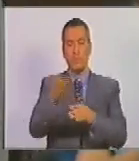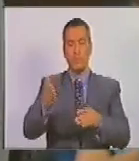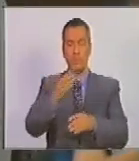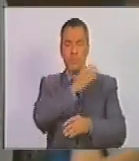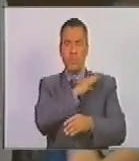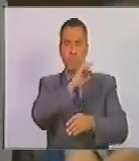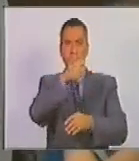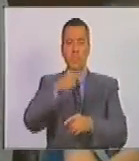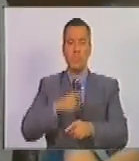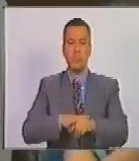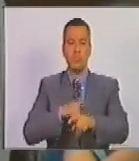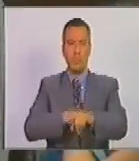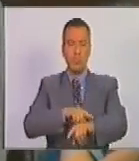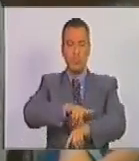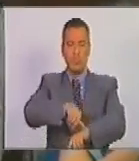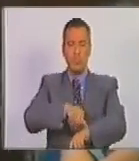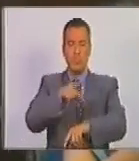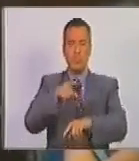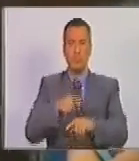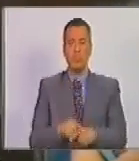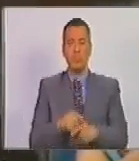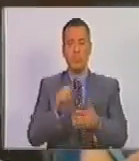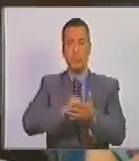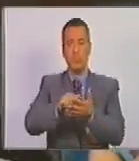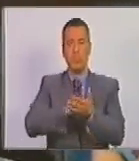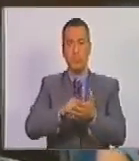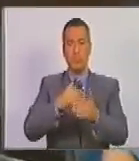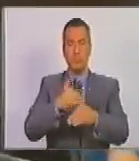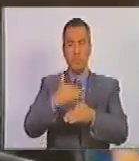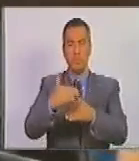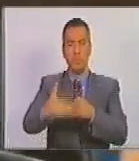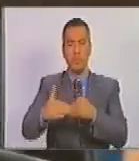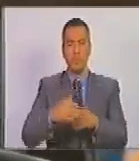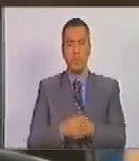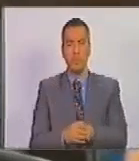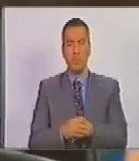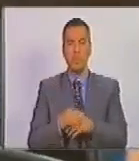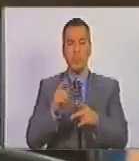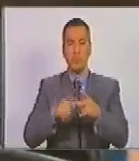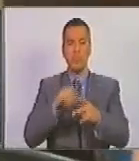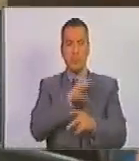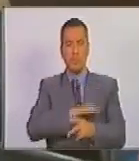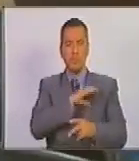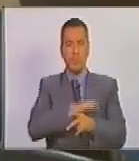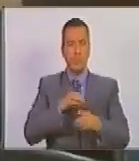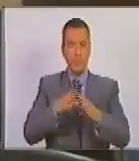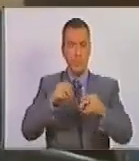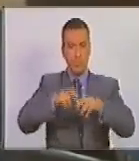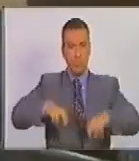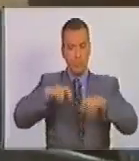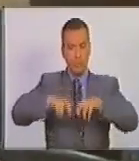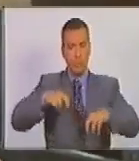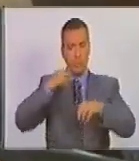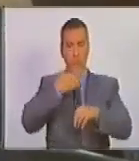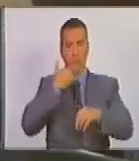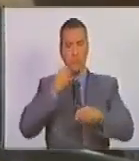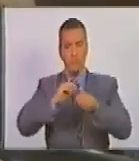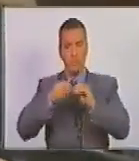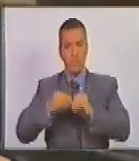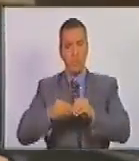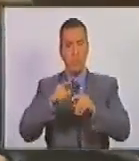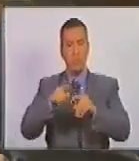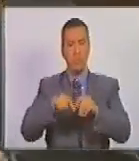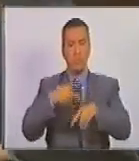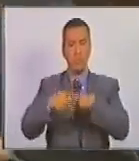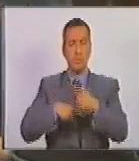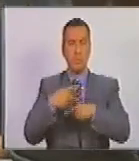directiva, por el diferimiento de los artículos subsiguientes, a los efectos que desde la comisión podamos revisar y considerar una mejora a los artículos que están